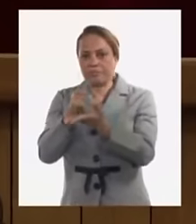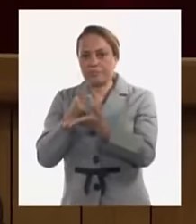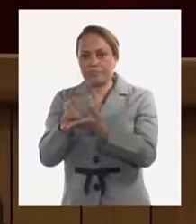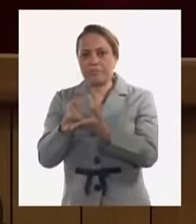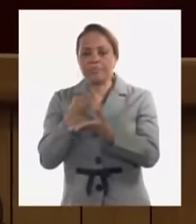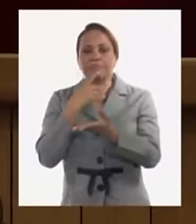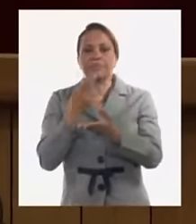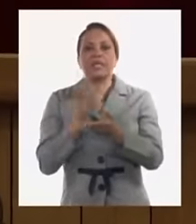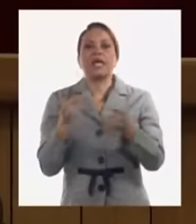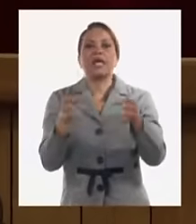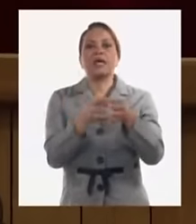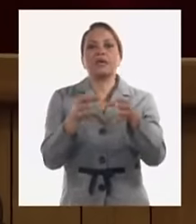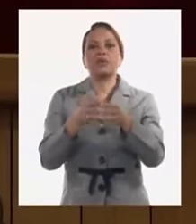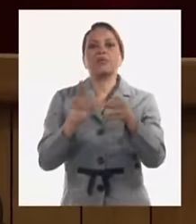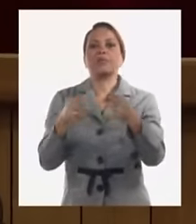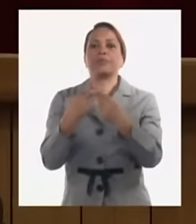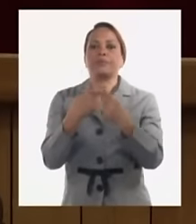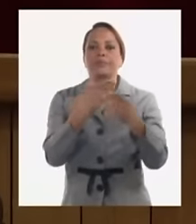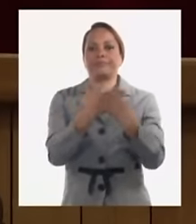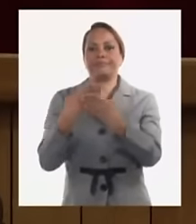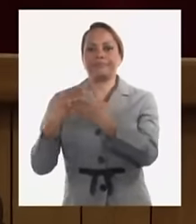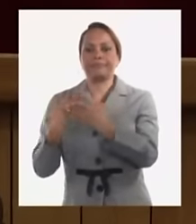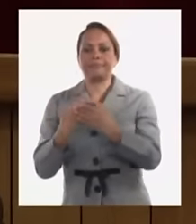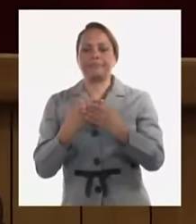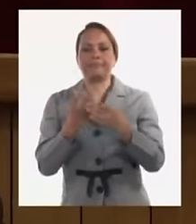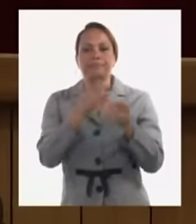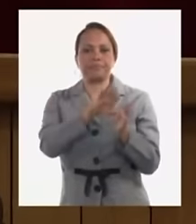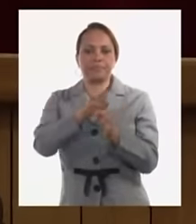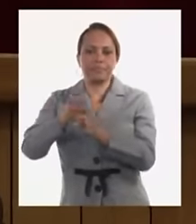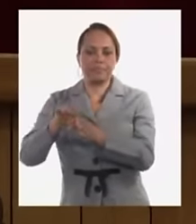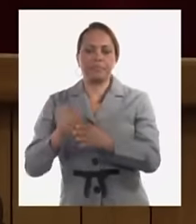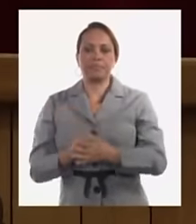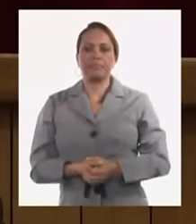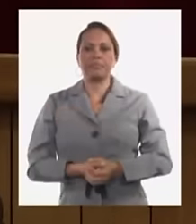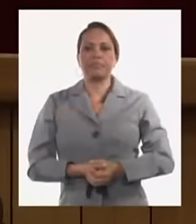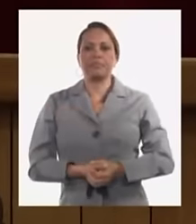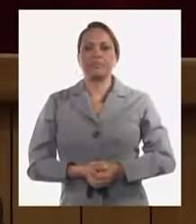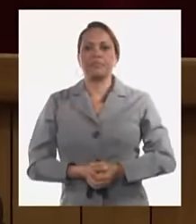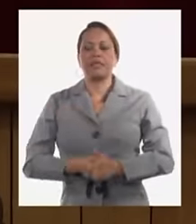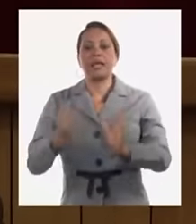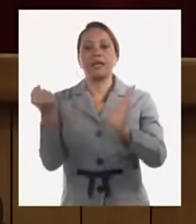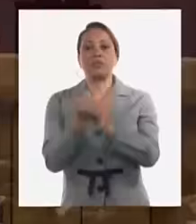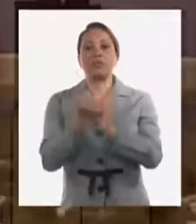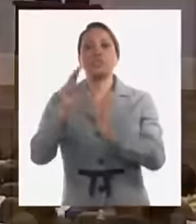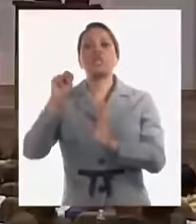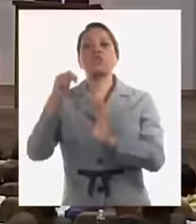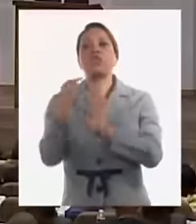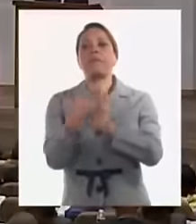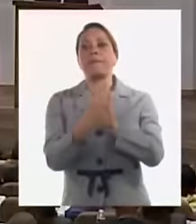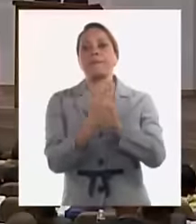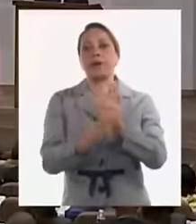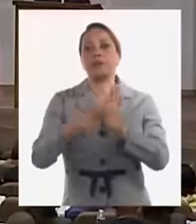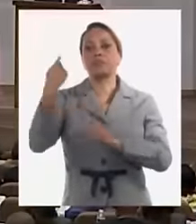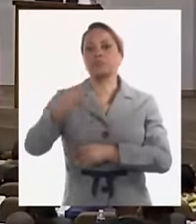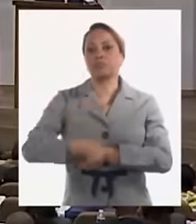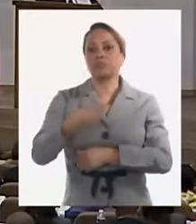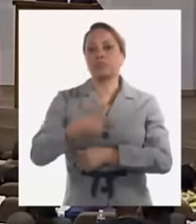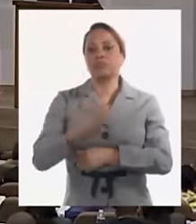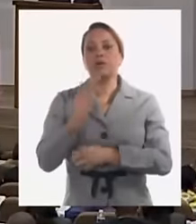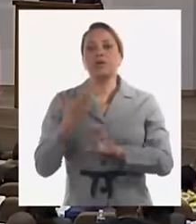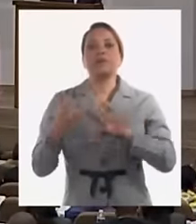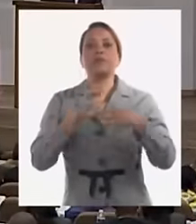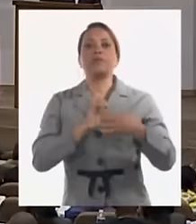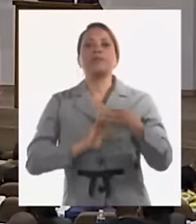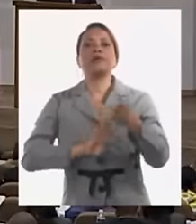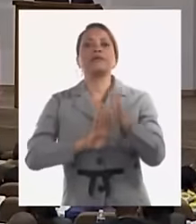delegación de competencia y por otra parte actualizar las normas jurídicas para la gestión estratégica del